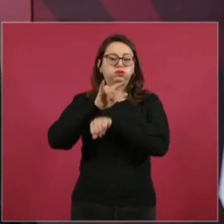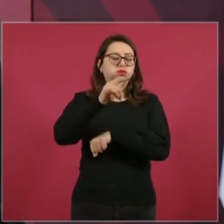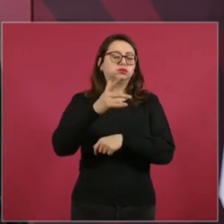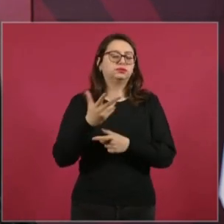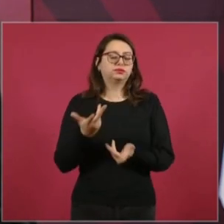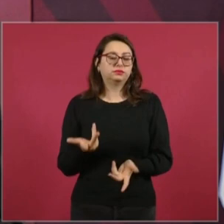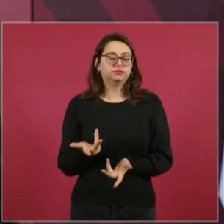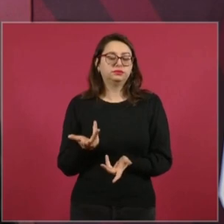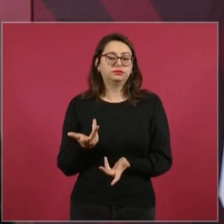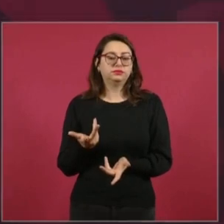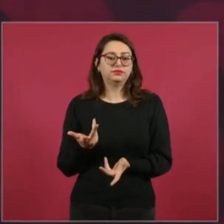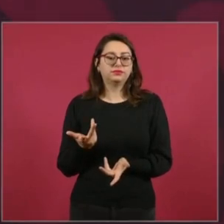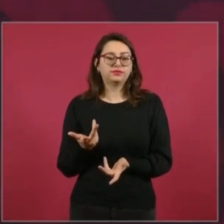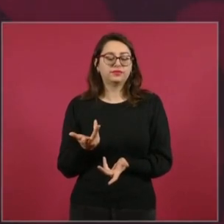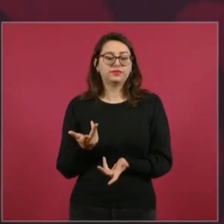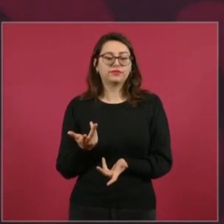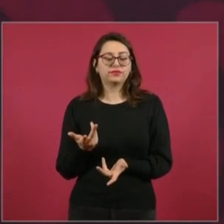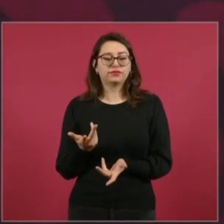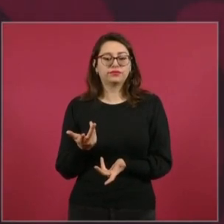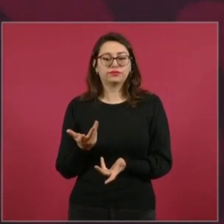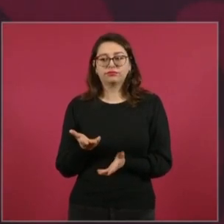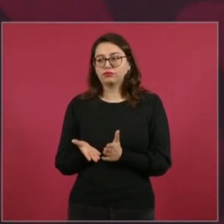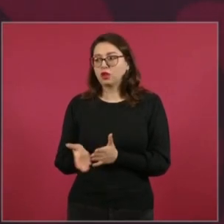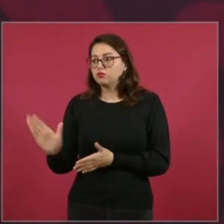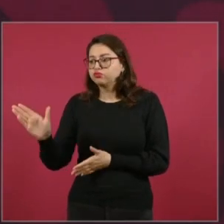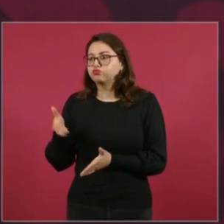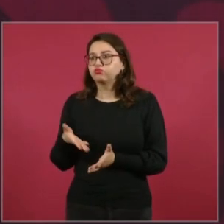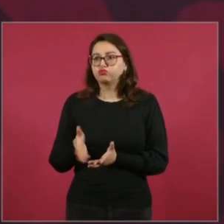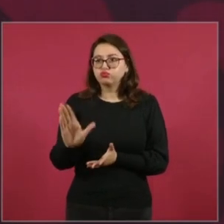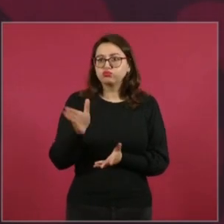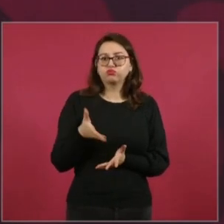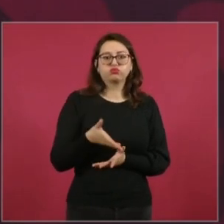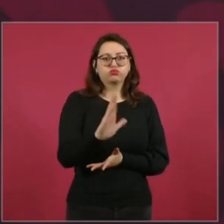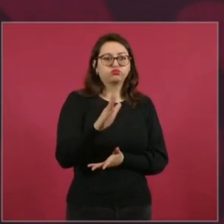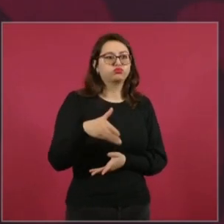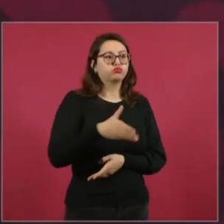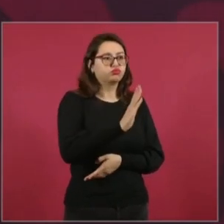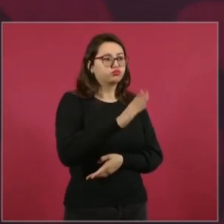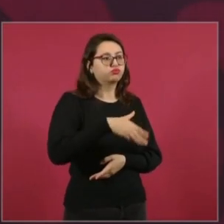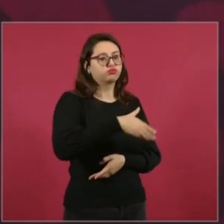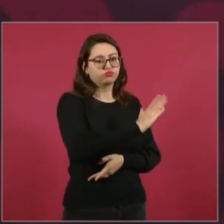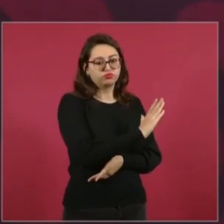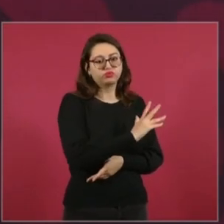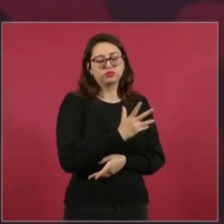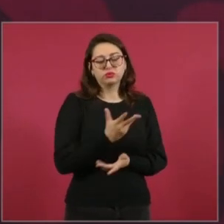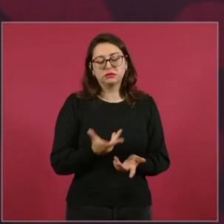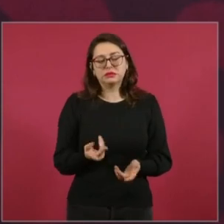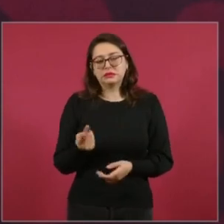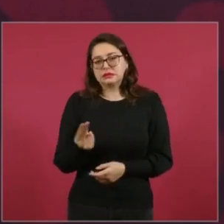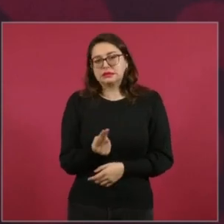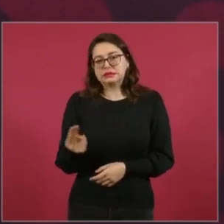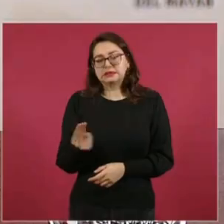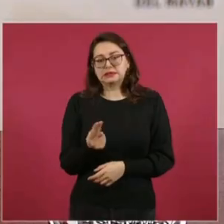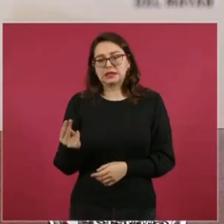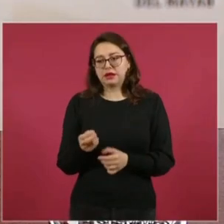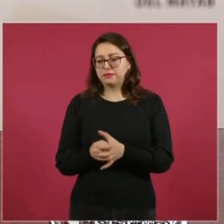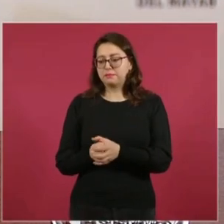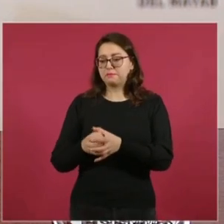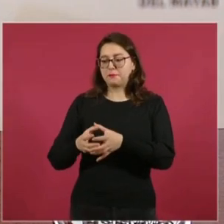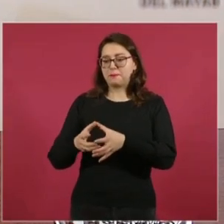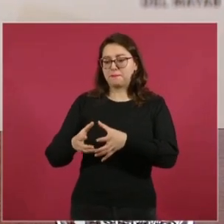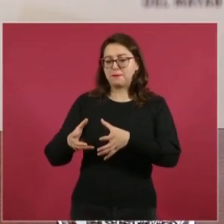volar a más ciudades del país. Y